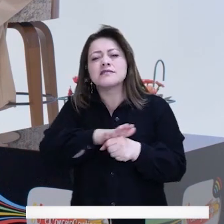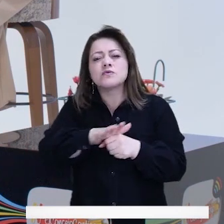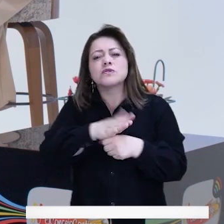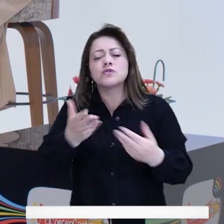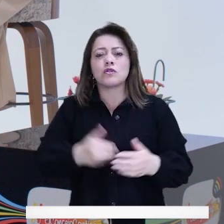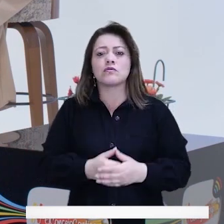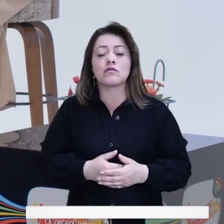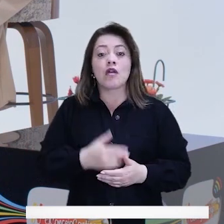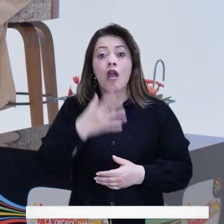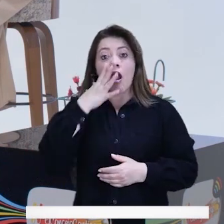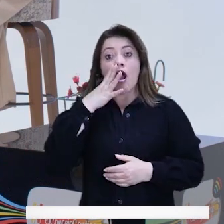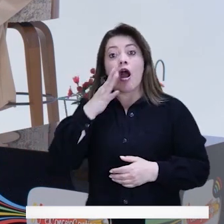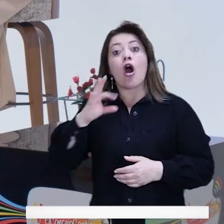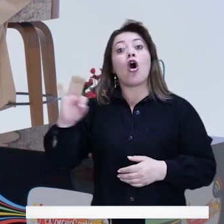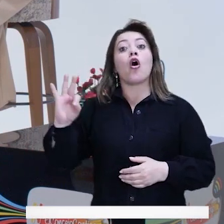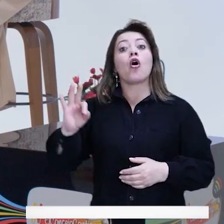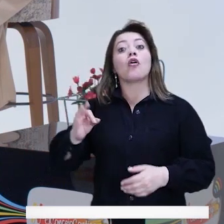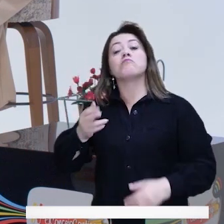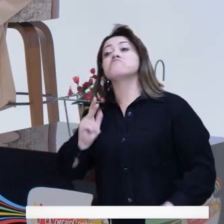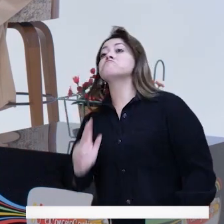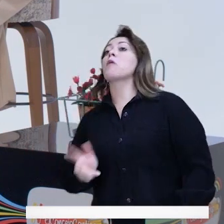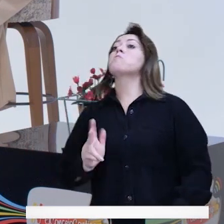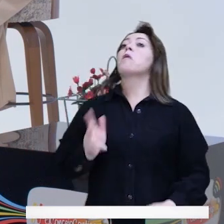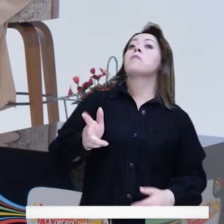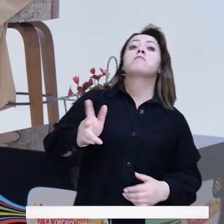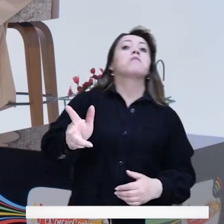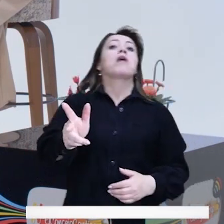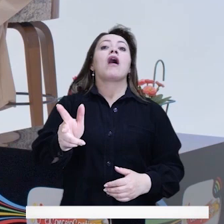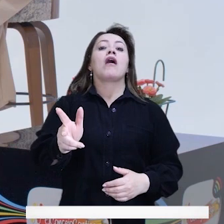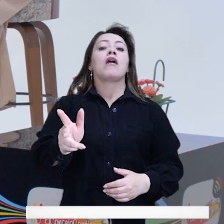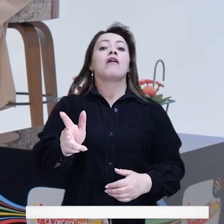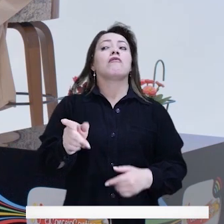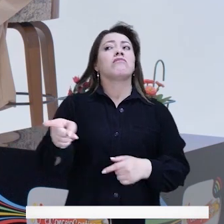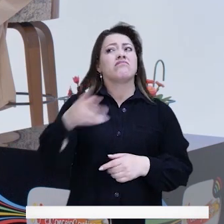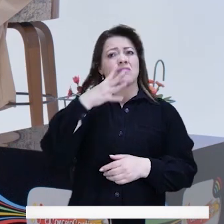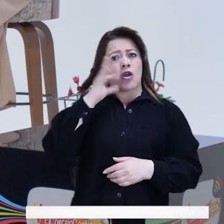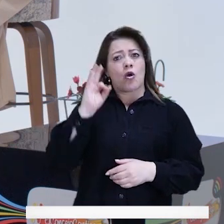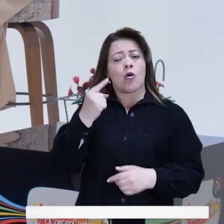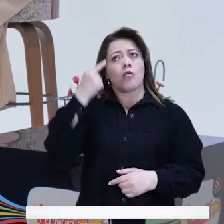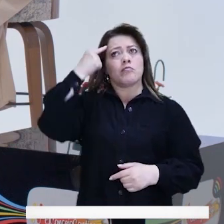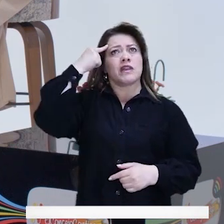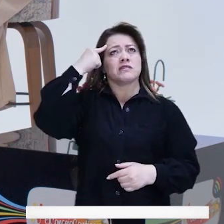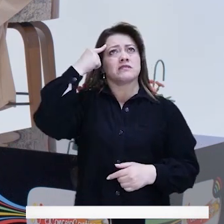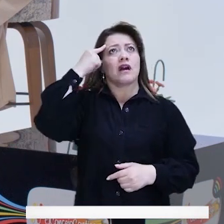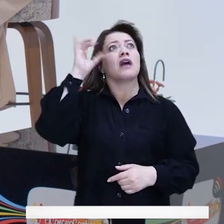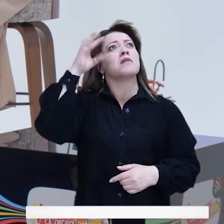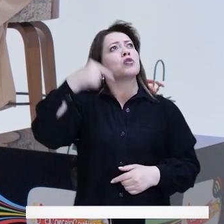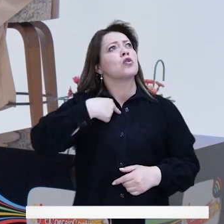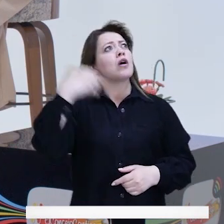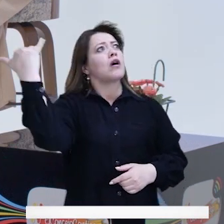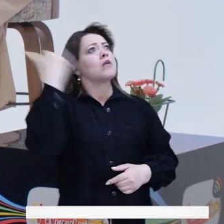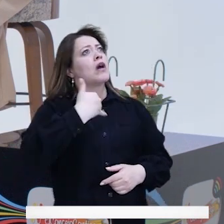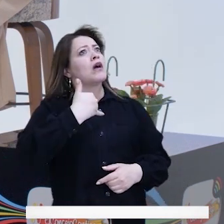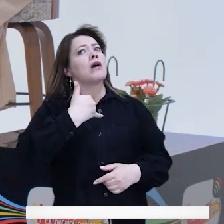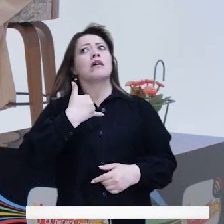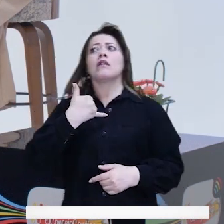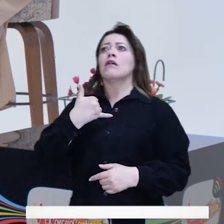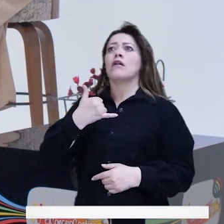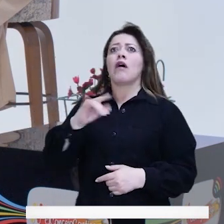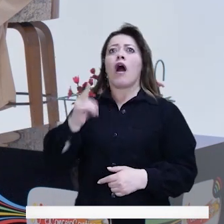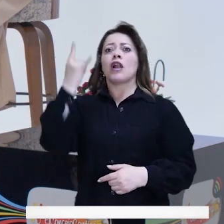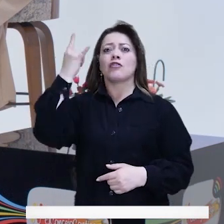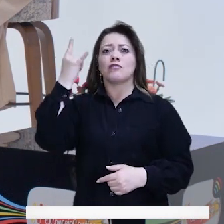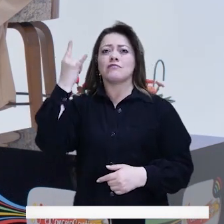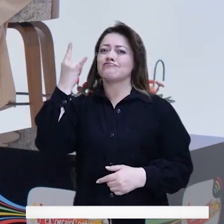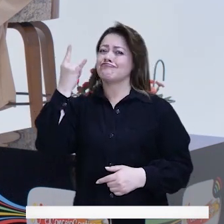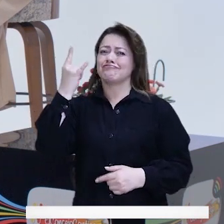en esta sala y es que un hombre difícilmente cuando sale a la calle sale con el temor de ¿Será que me pueden violar? ¿Será que me